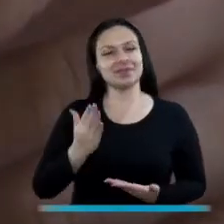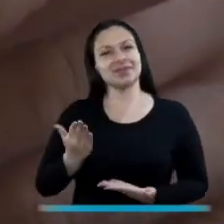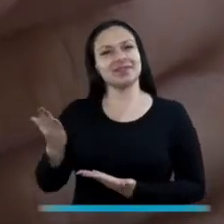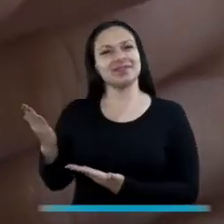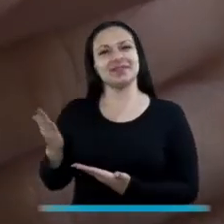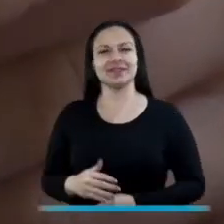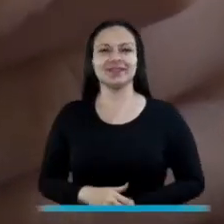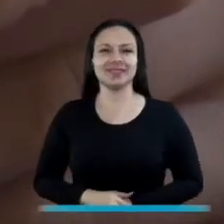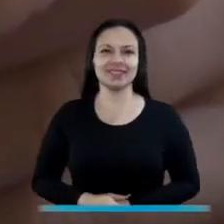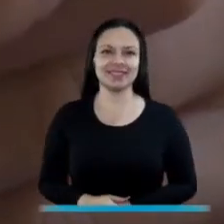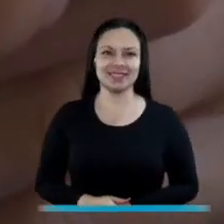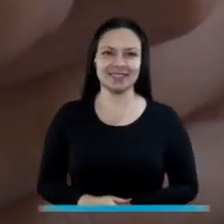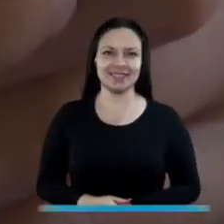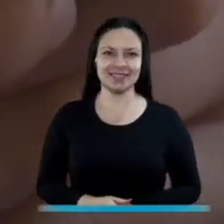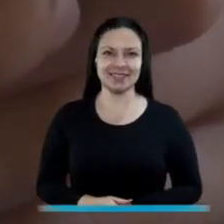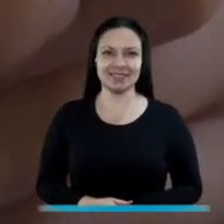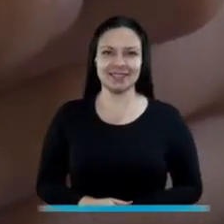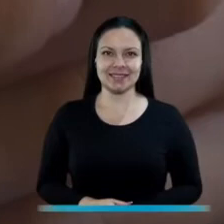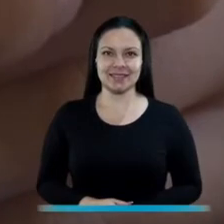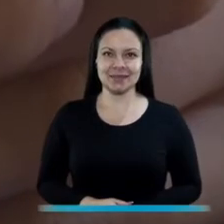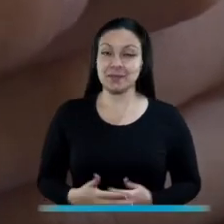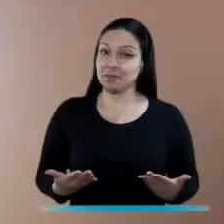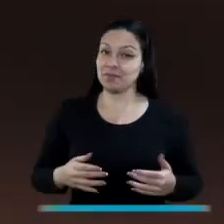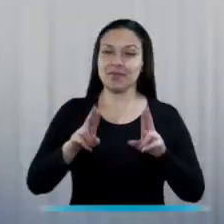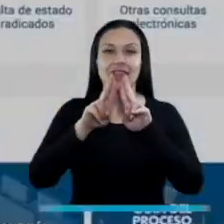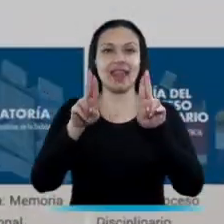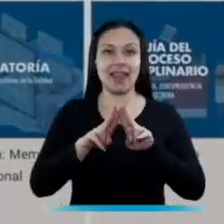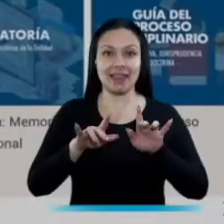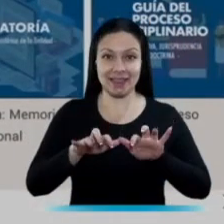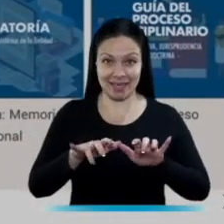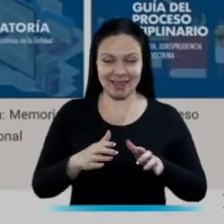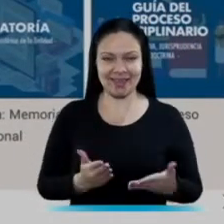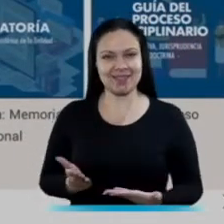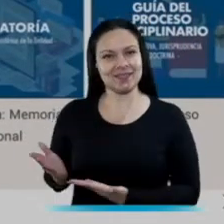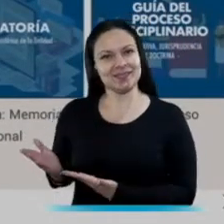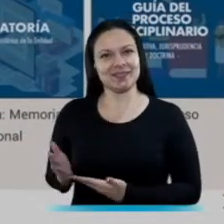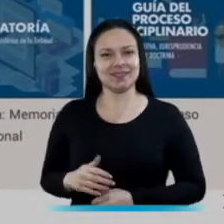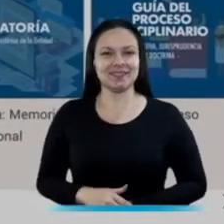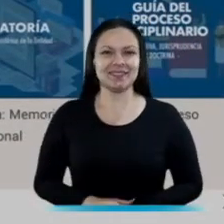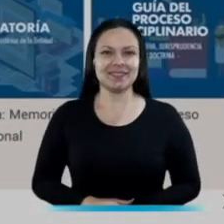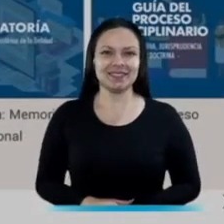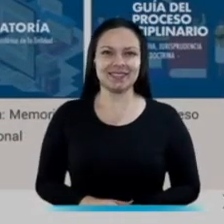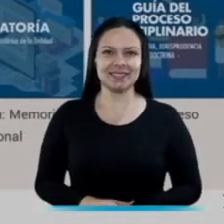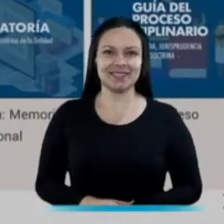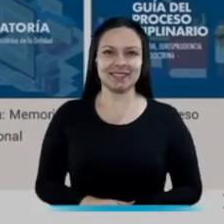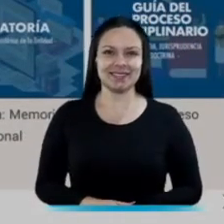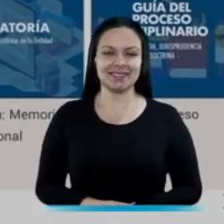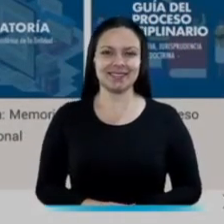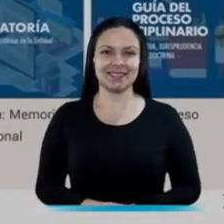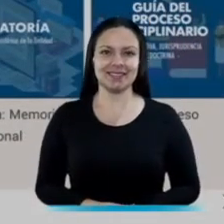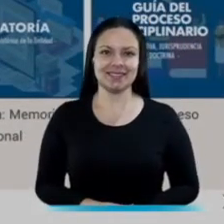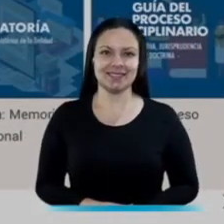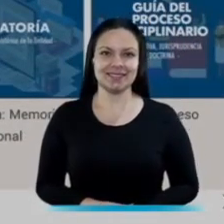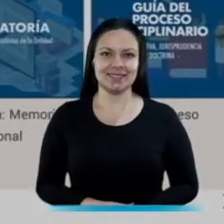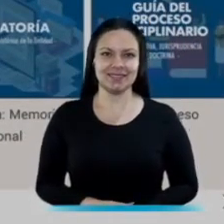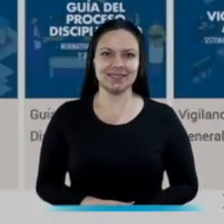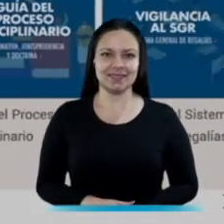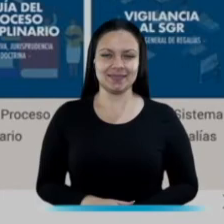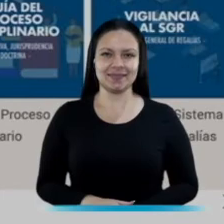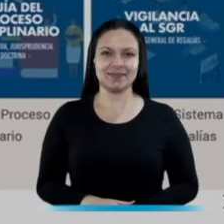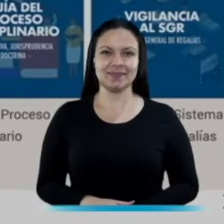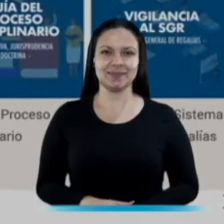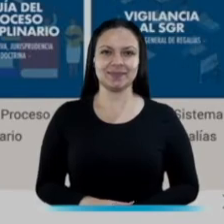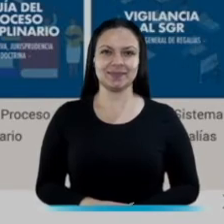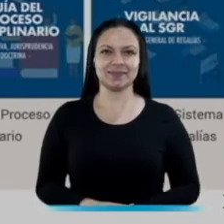018-940-808 o en nuestra sede electrónica en www.procuraduría